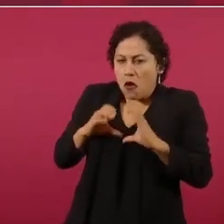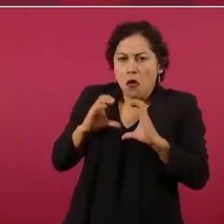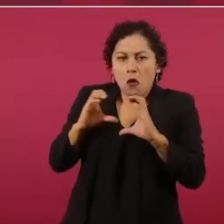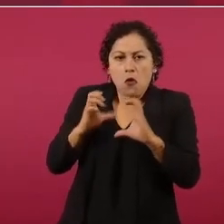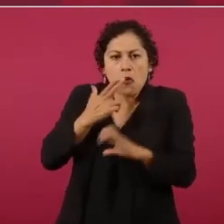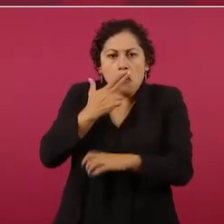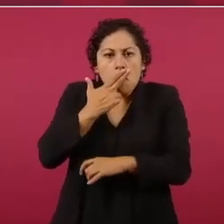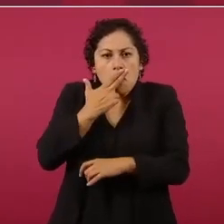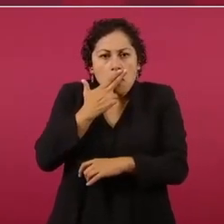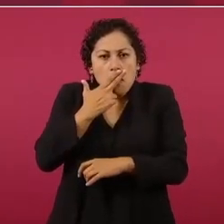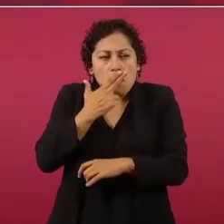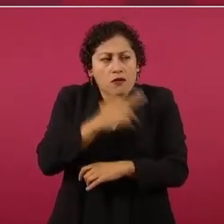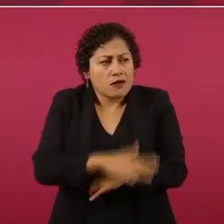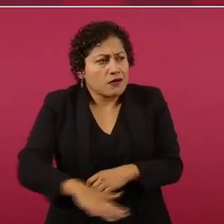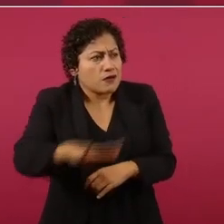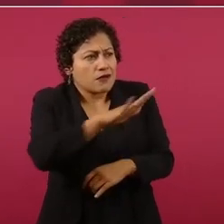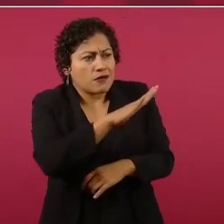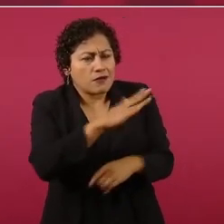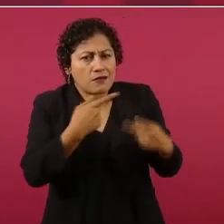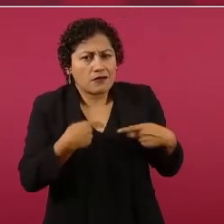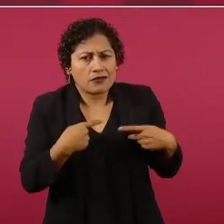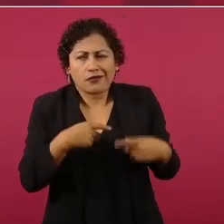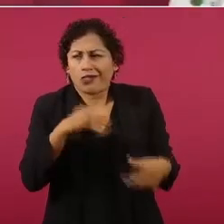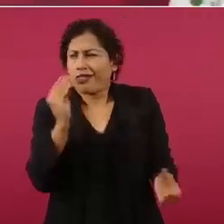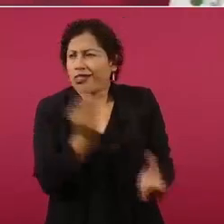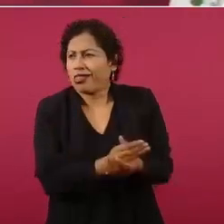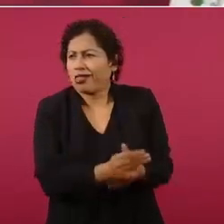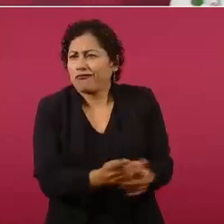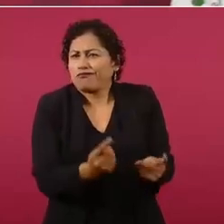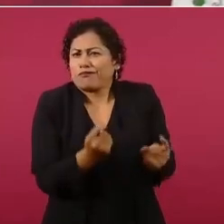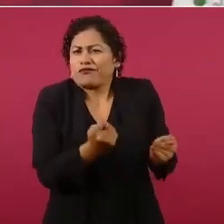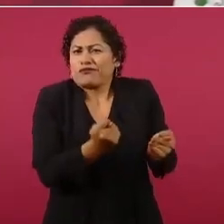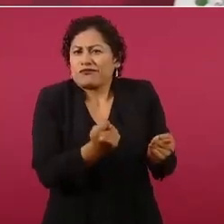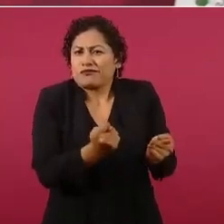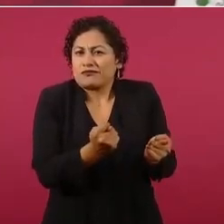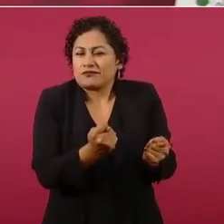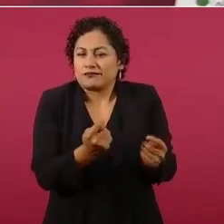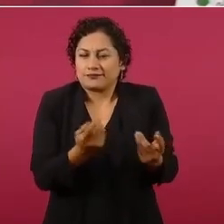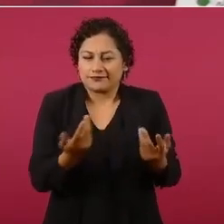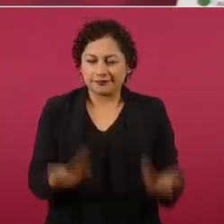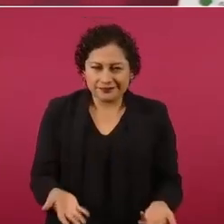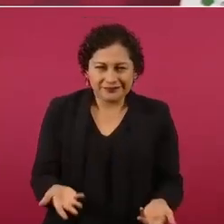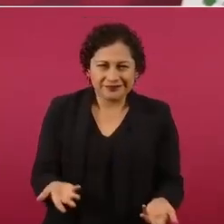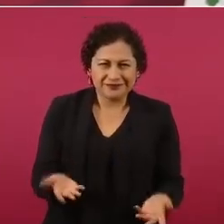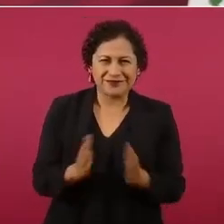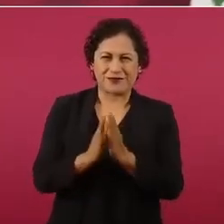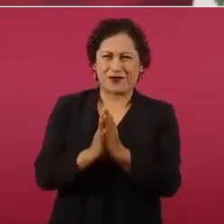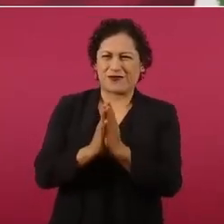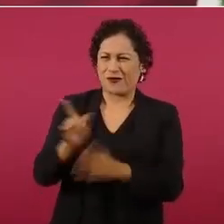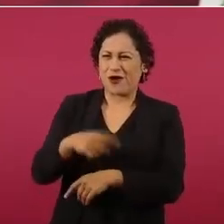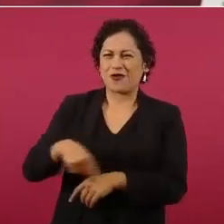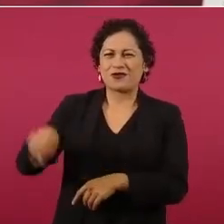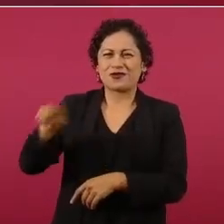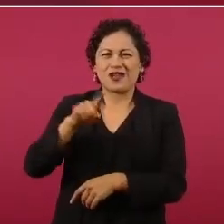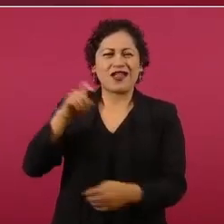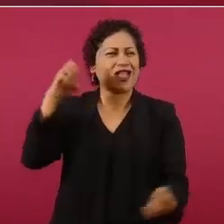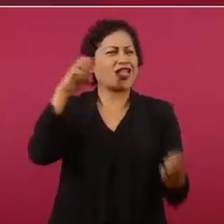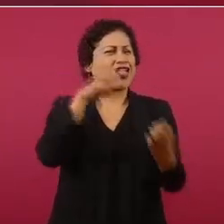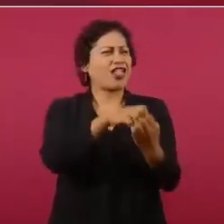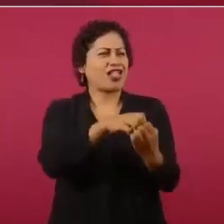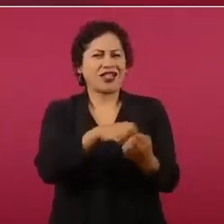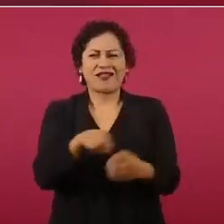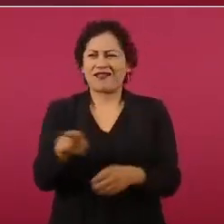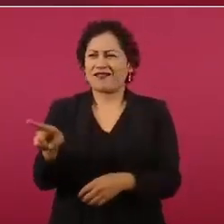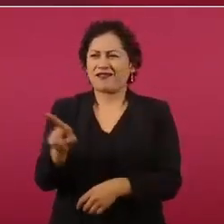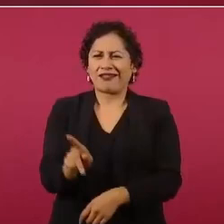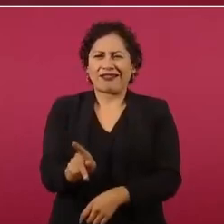hagan, que no engañen, que no simulen, ese